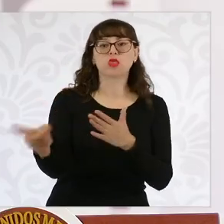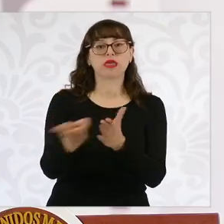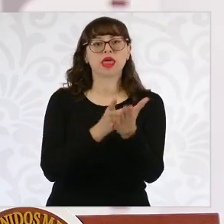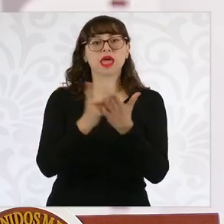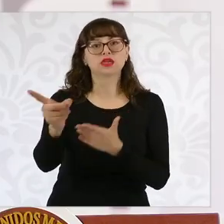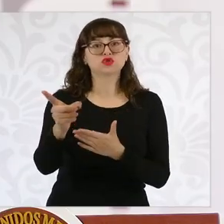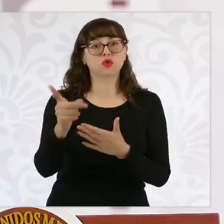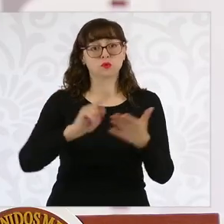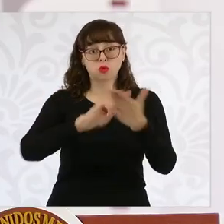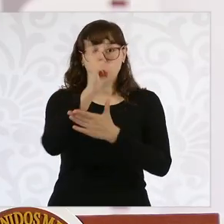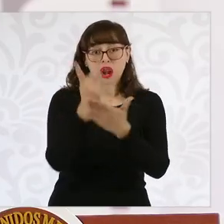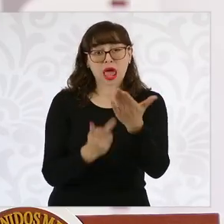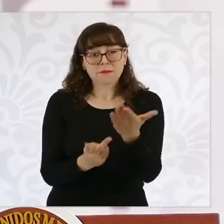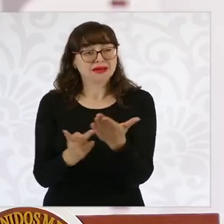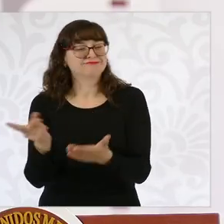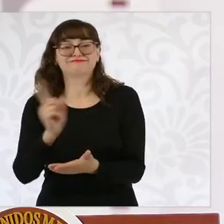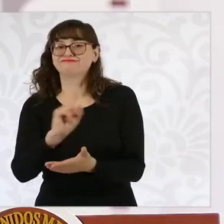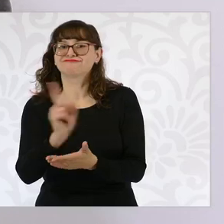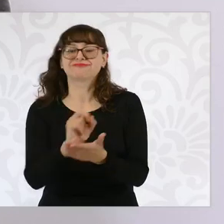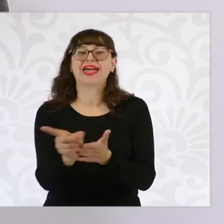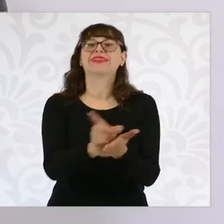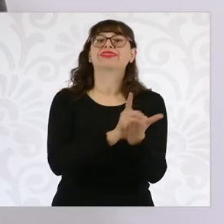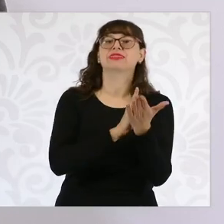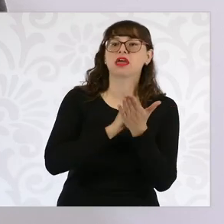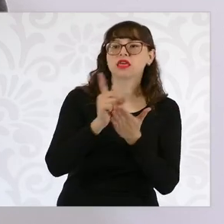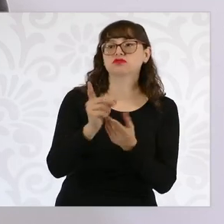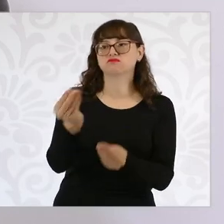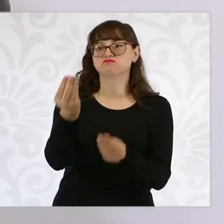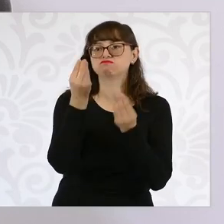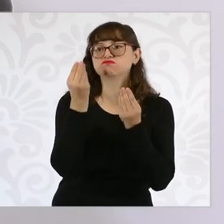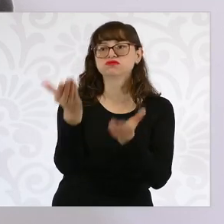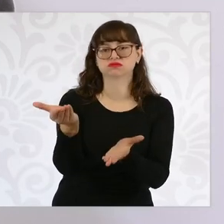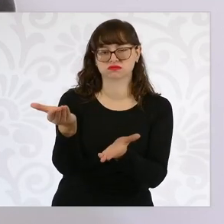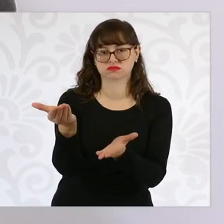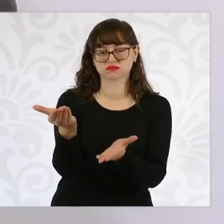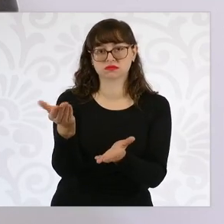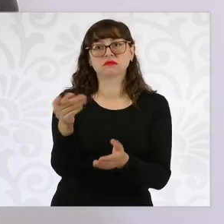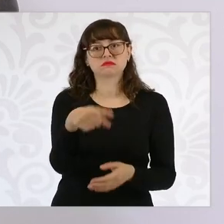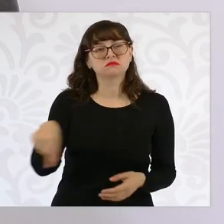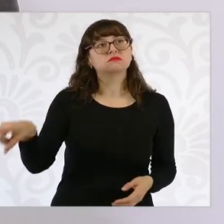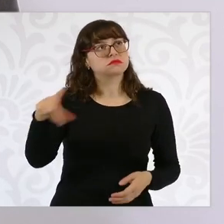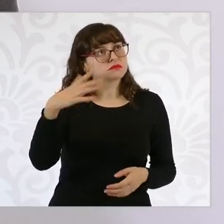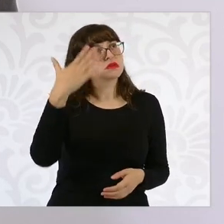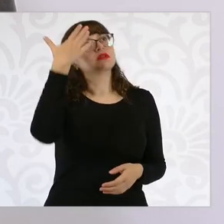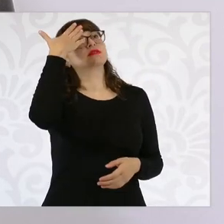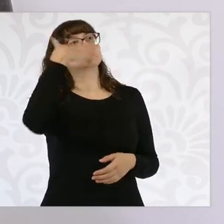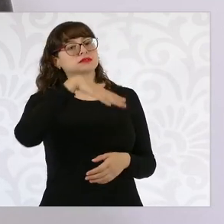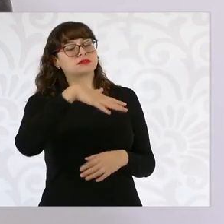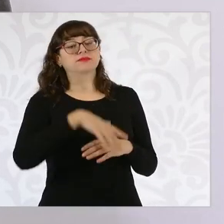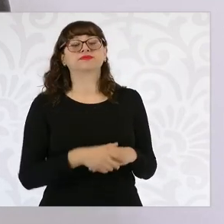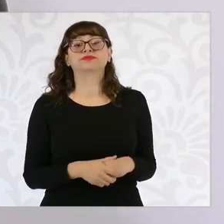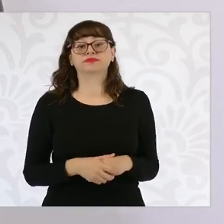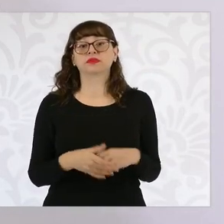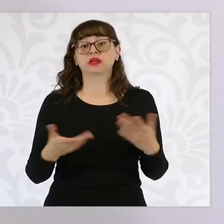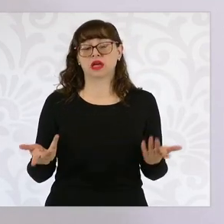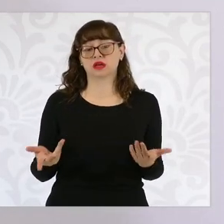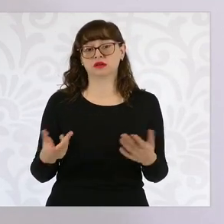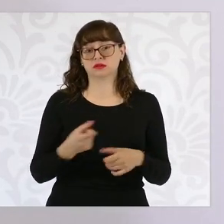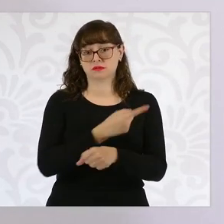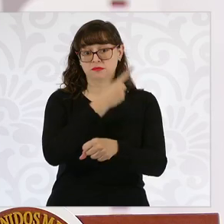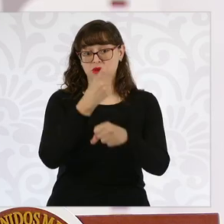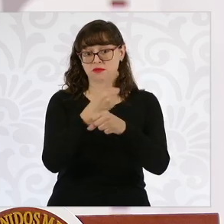reciben a través de un programa de bienestar. La primera reforma, el artículo cuarto,